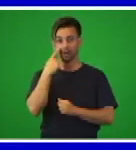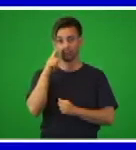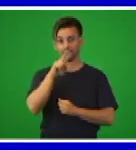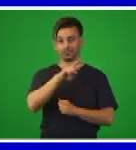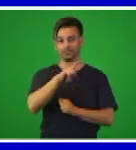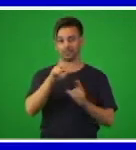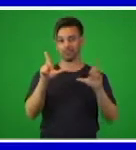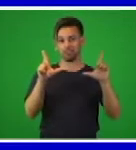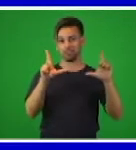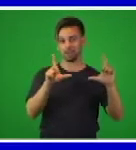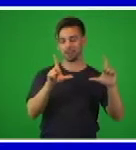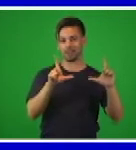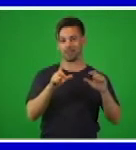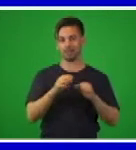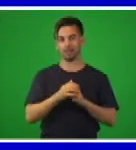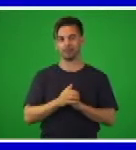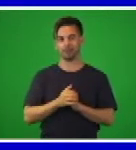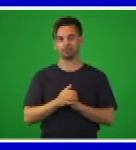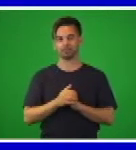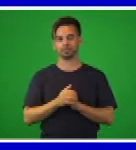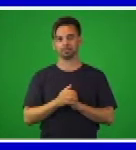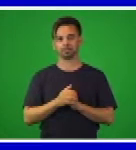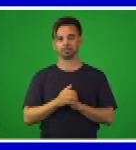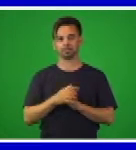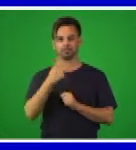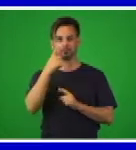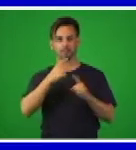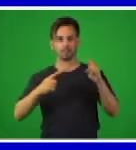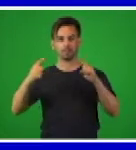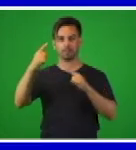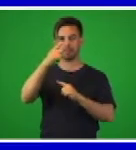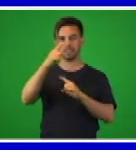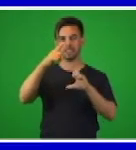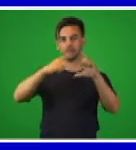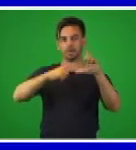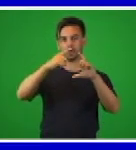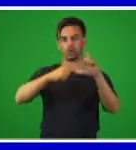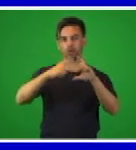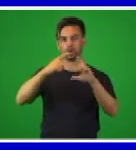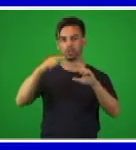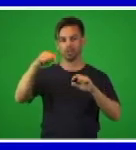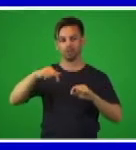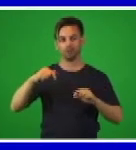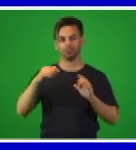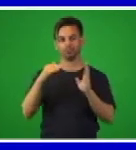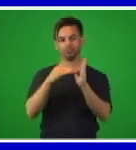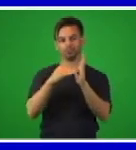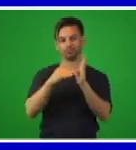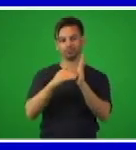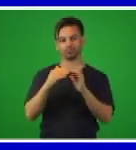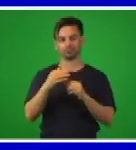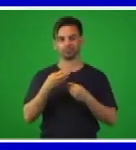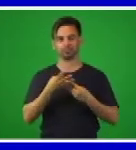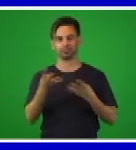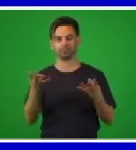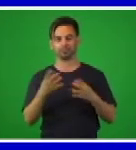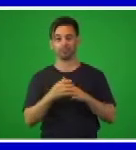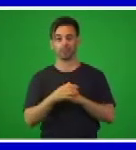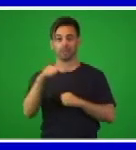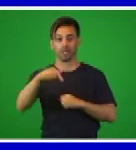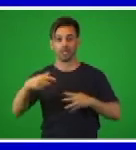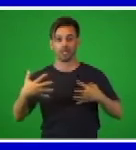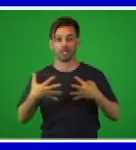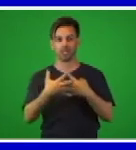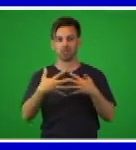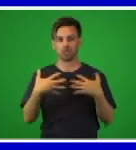los principales contenidos que ejercitaremos en el día de hoy, que están relacionados con, y